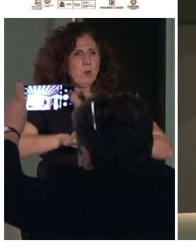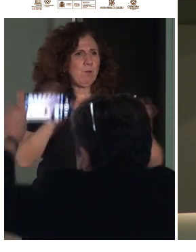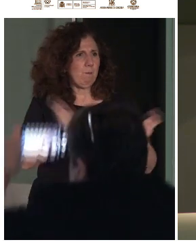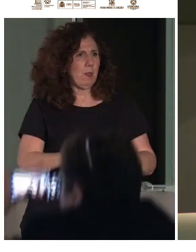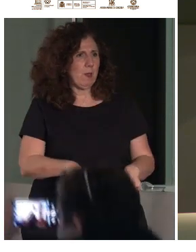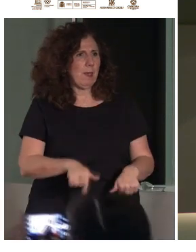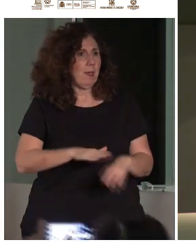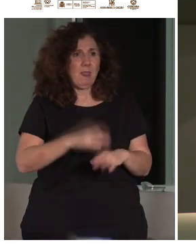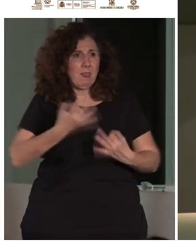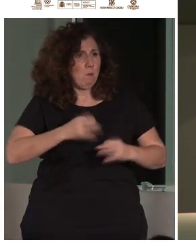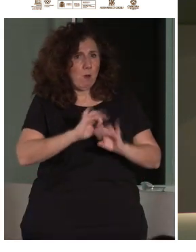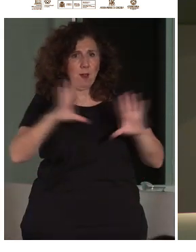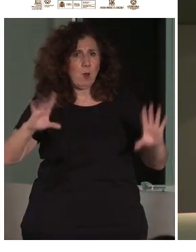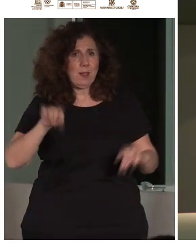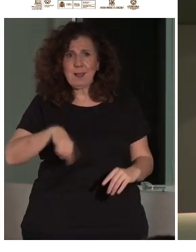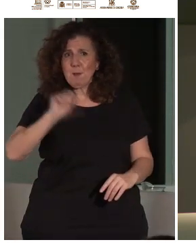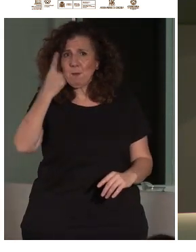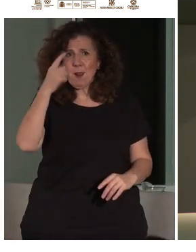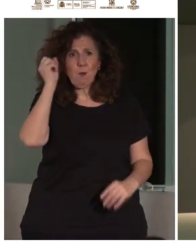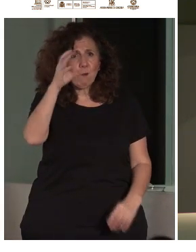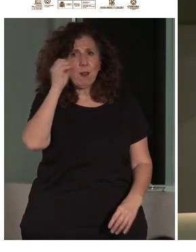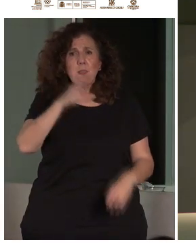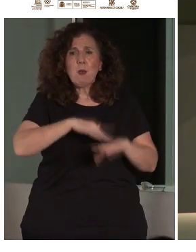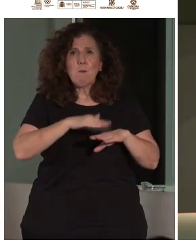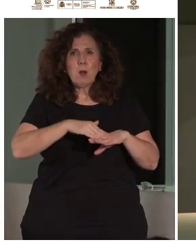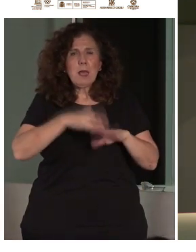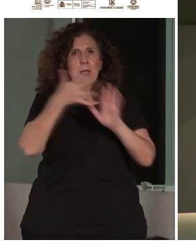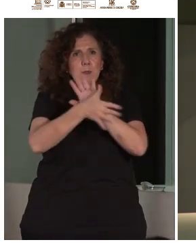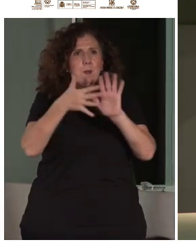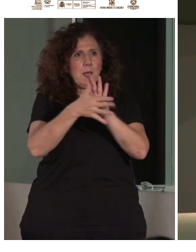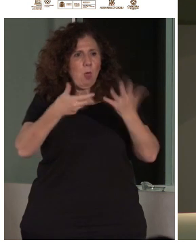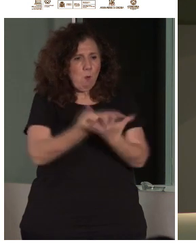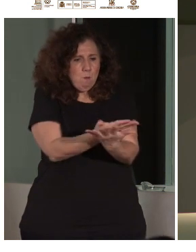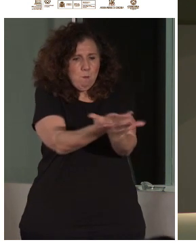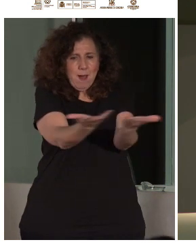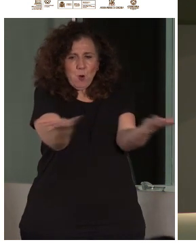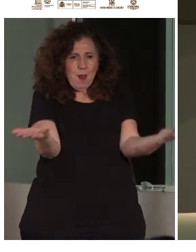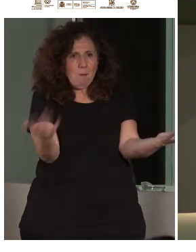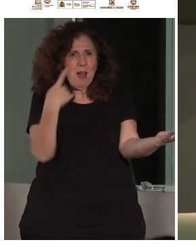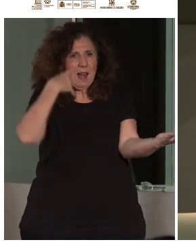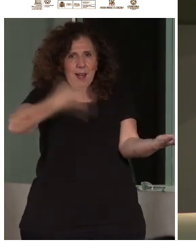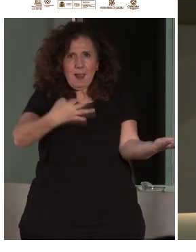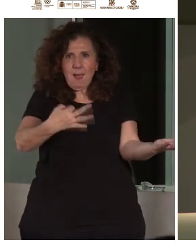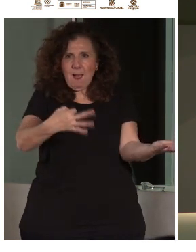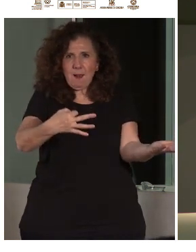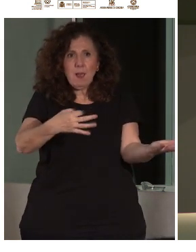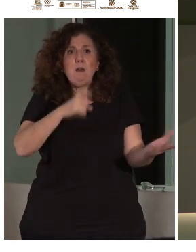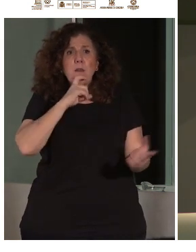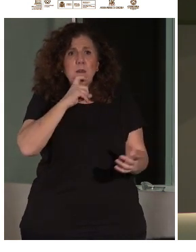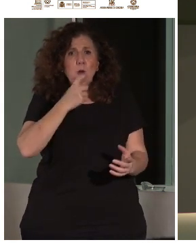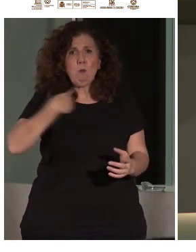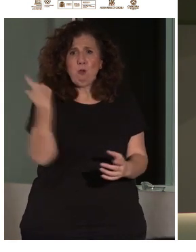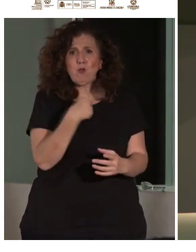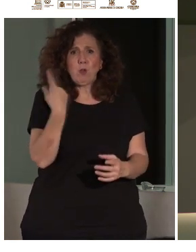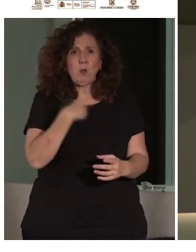tenía que ser la primera, como habéis podido comprobar, porque ha dado un panorama absolutamente real de cómo estamos a nivel legislativo,